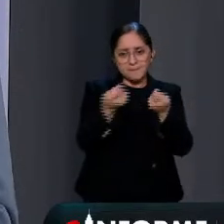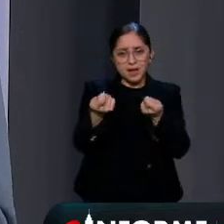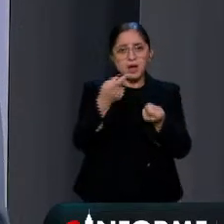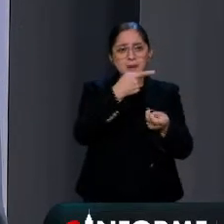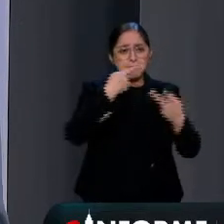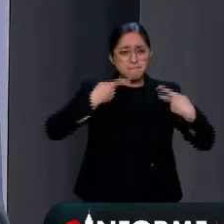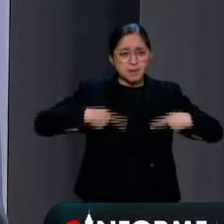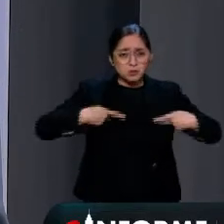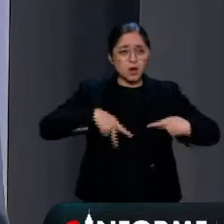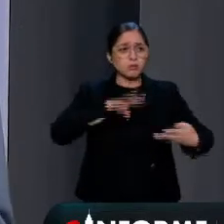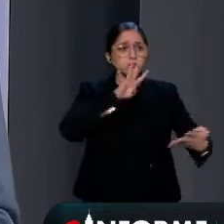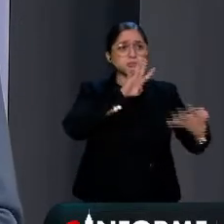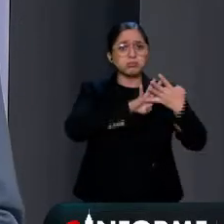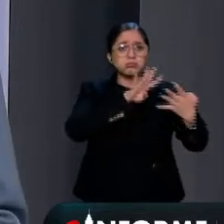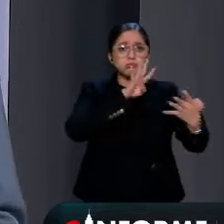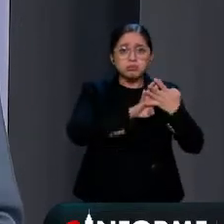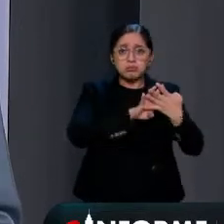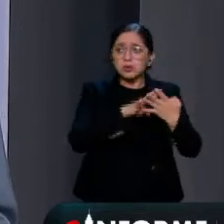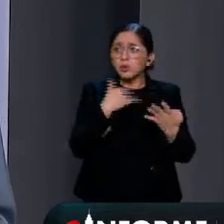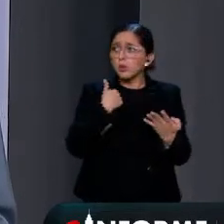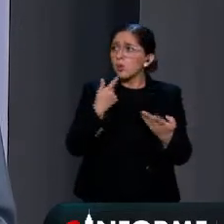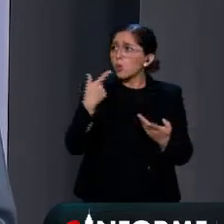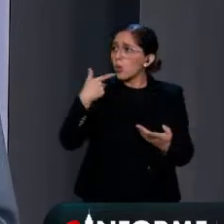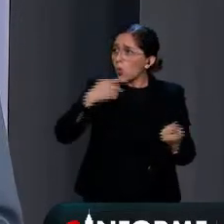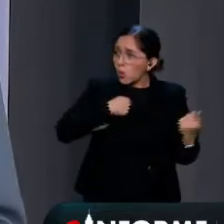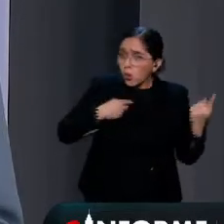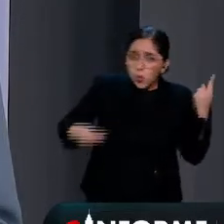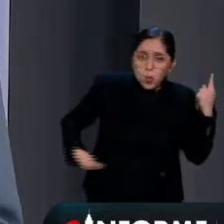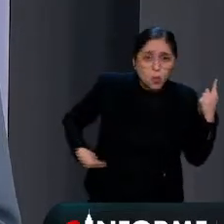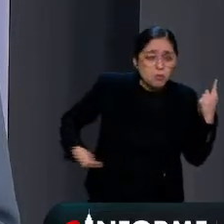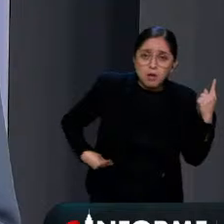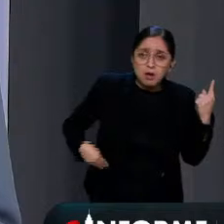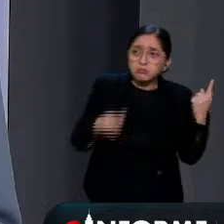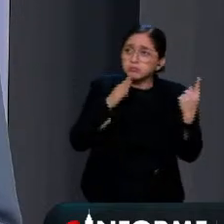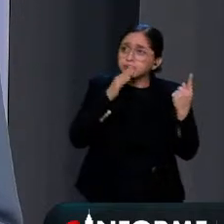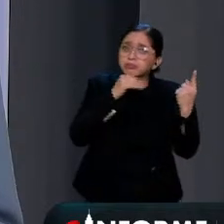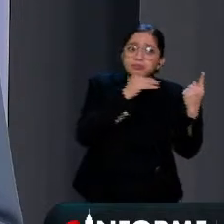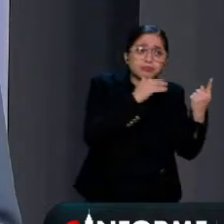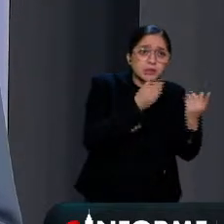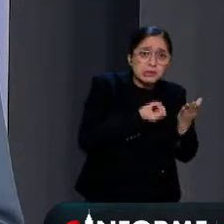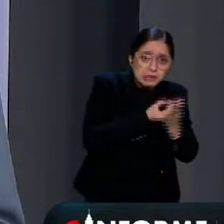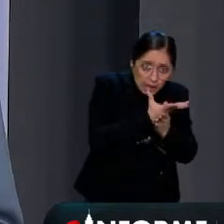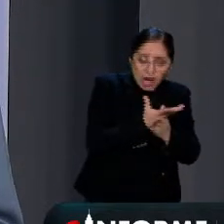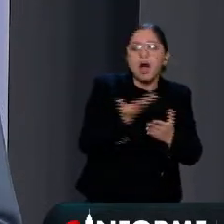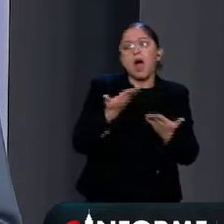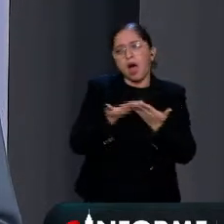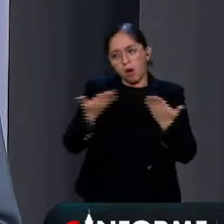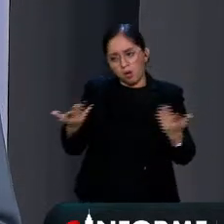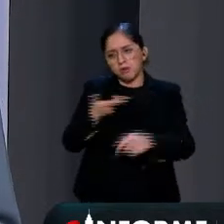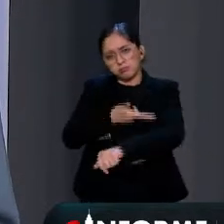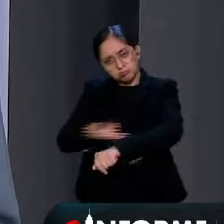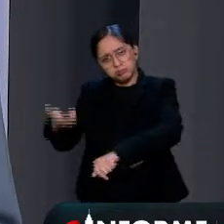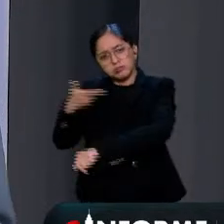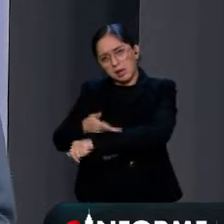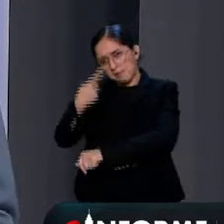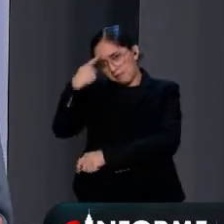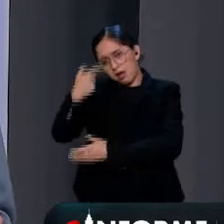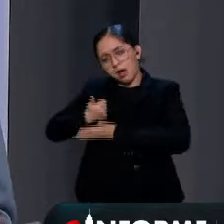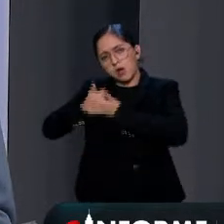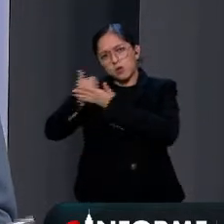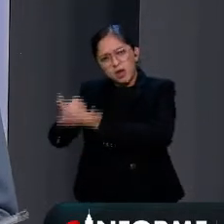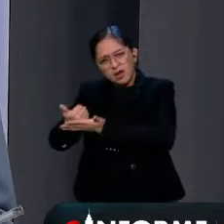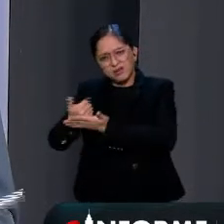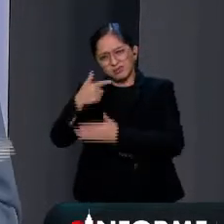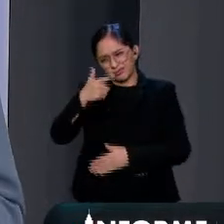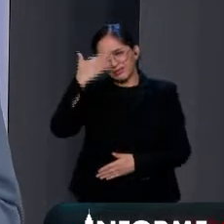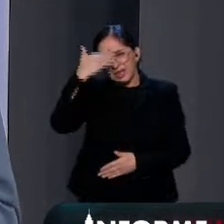están en prisión de forma injustificada. Un proceso en el que se ha avanzado, pero ha sido lento en función de los obstáculos burocráticos